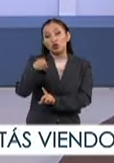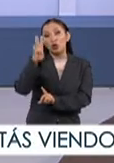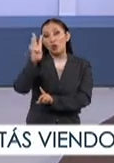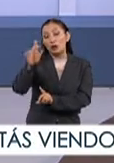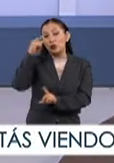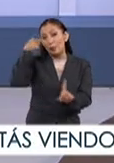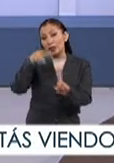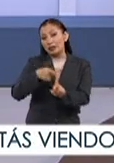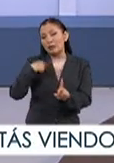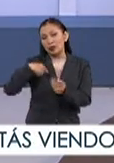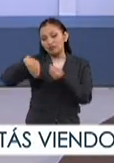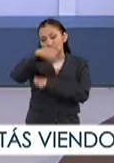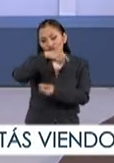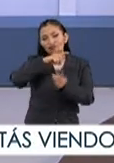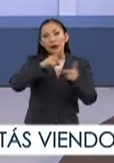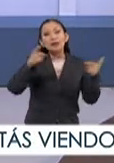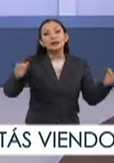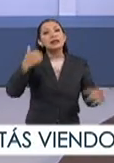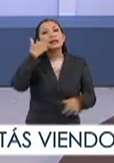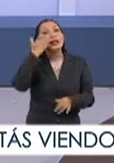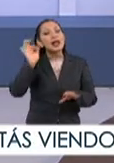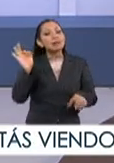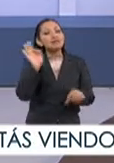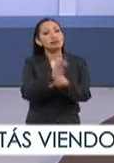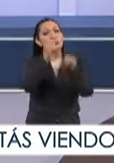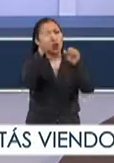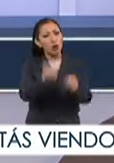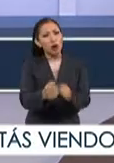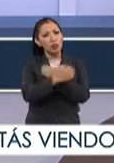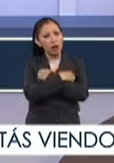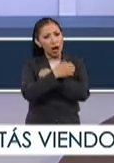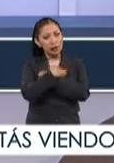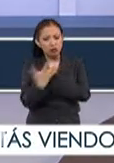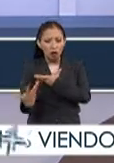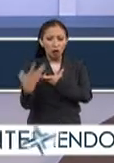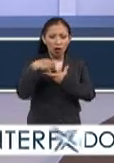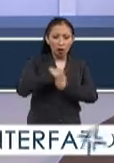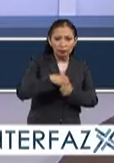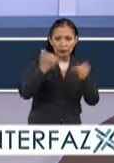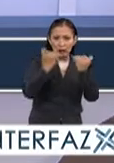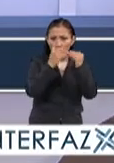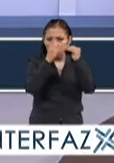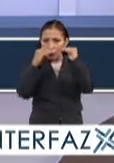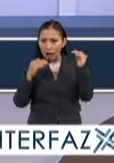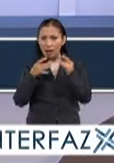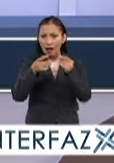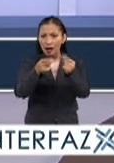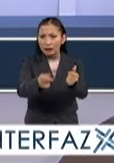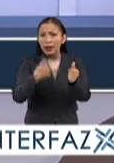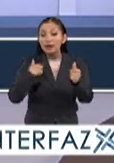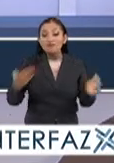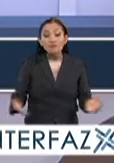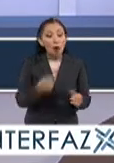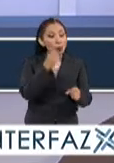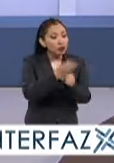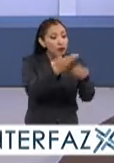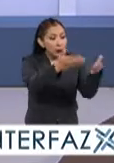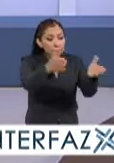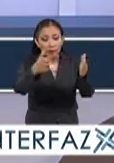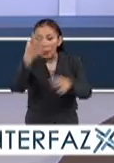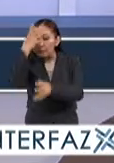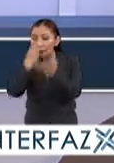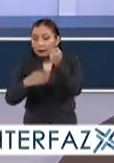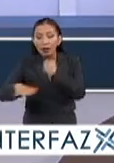Objetivos de Desarrollo Sostenible que busca garantizar una educación inclusiva, equitativa y de calidad y promover oportunidades de